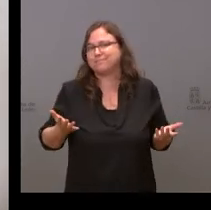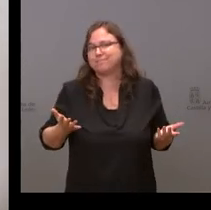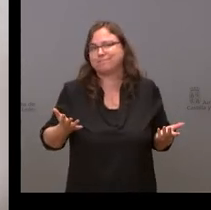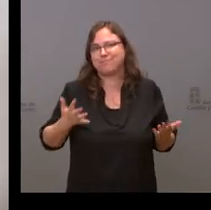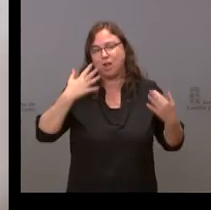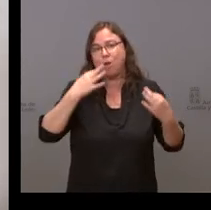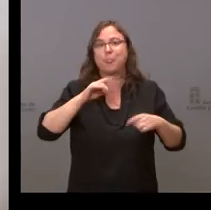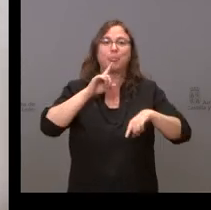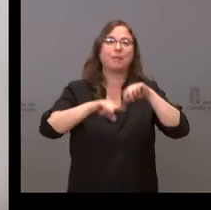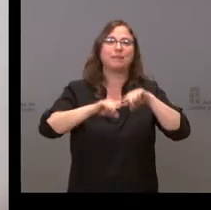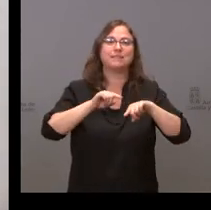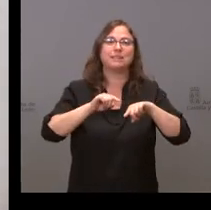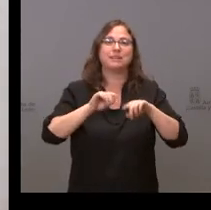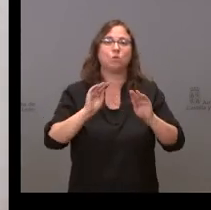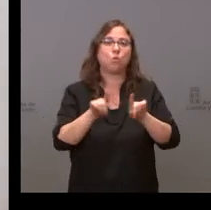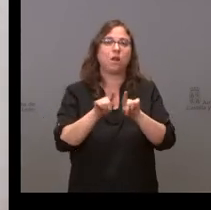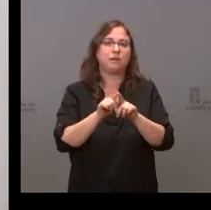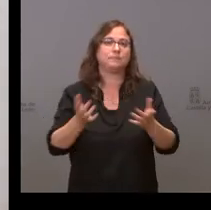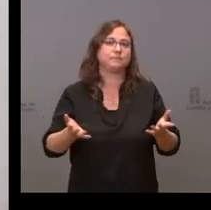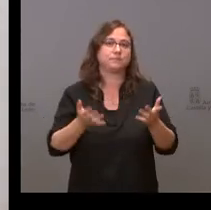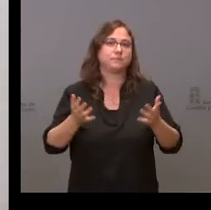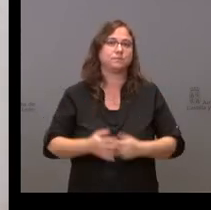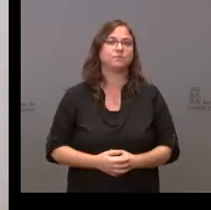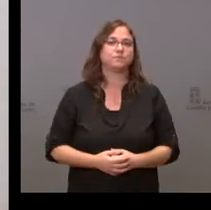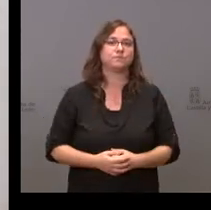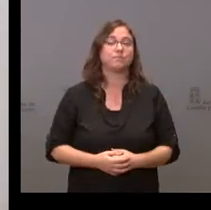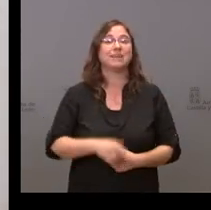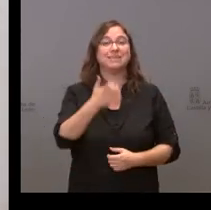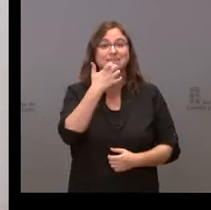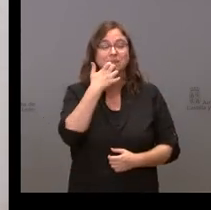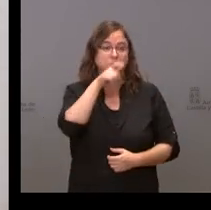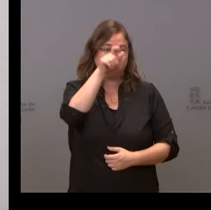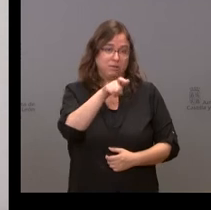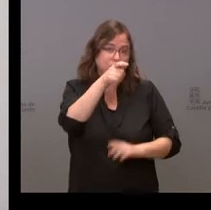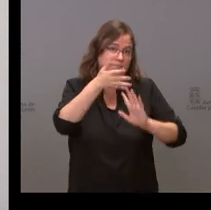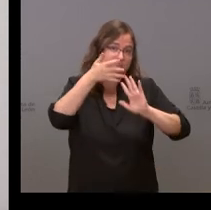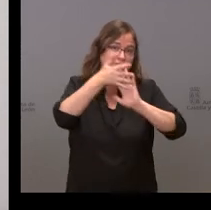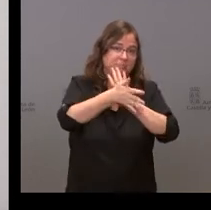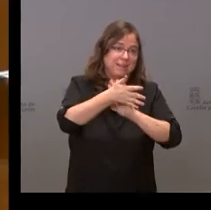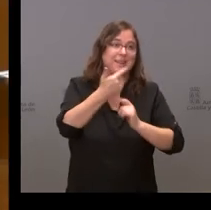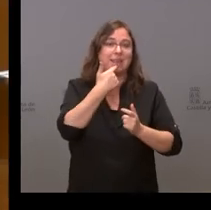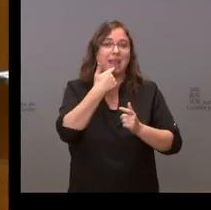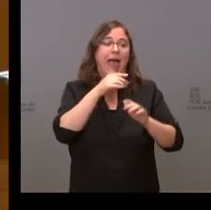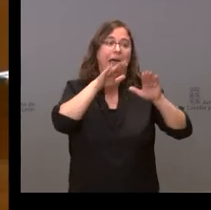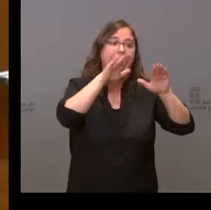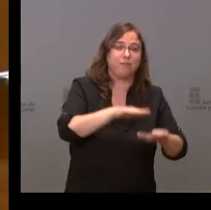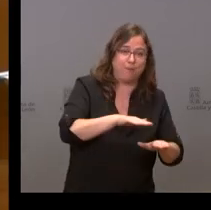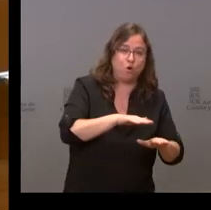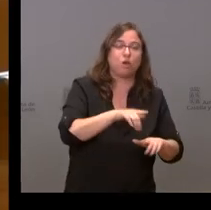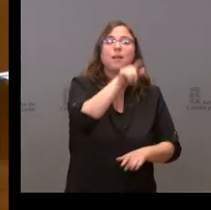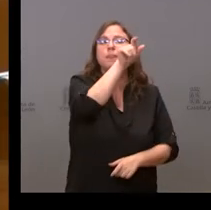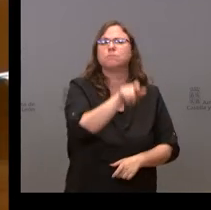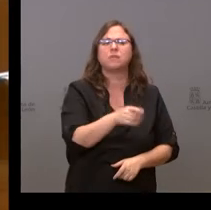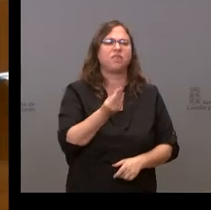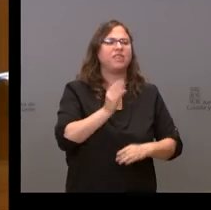a remarcarse en aquellos que han intervenido, pues los están a favor de un criterio puro de población,